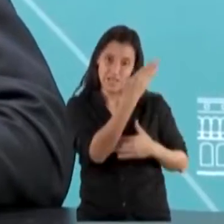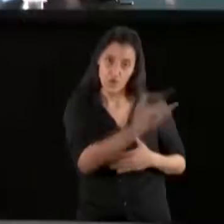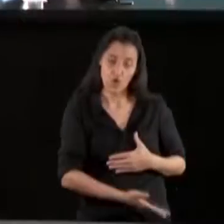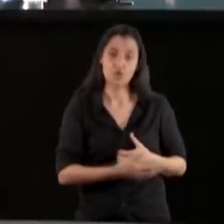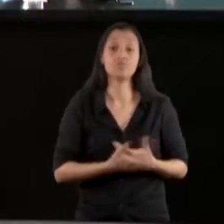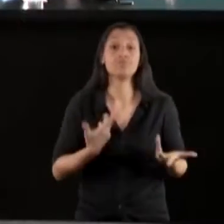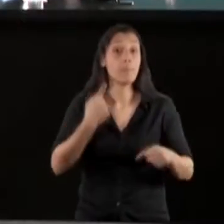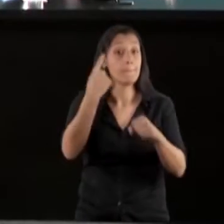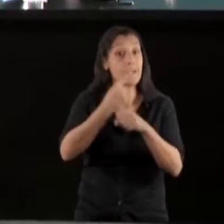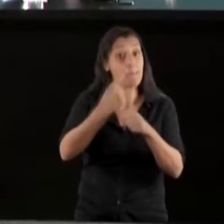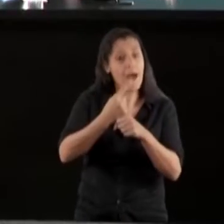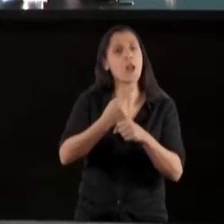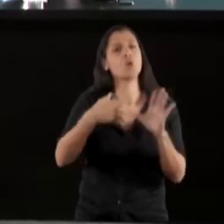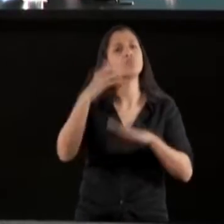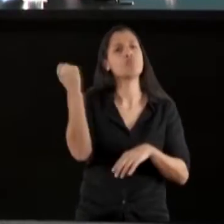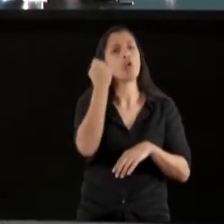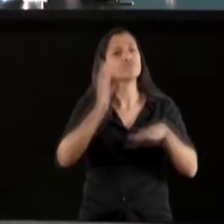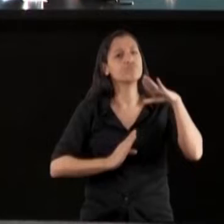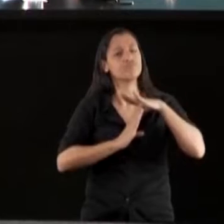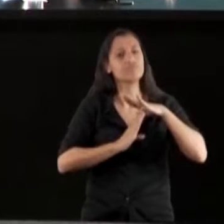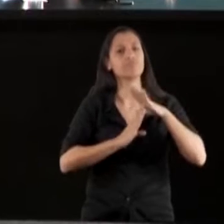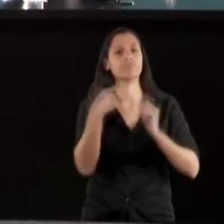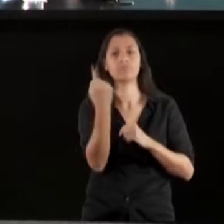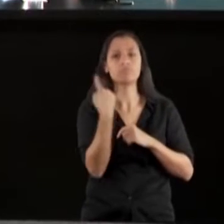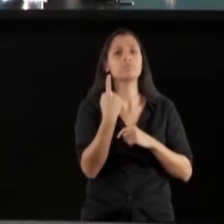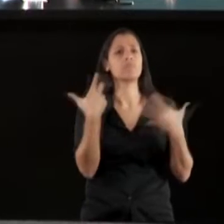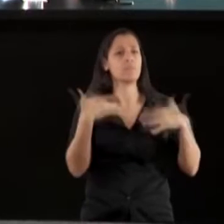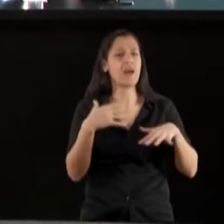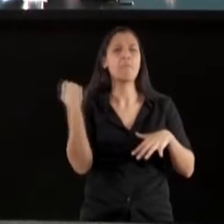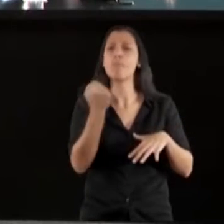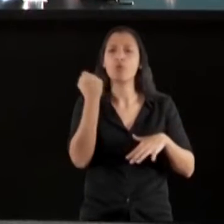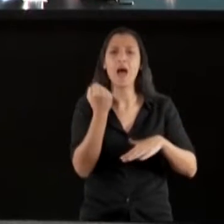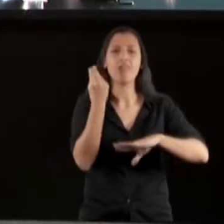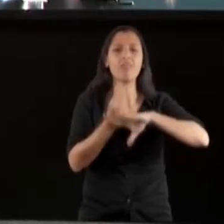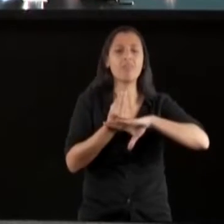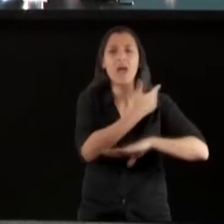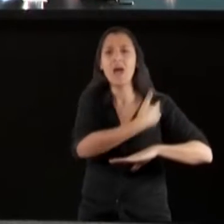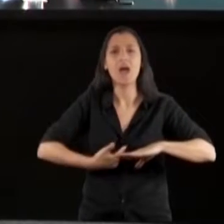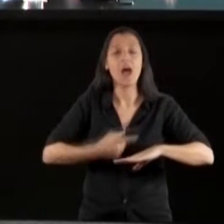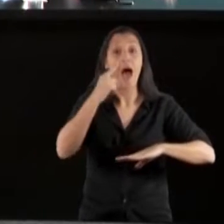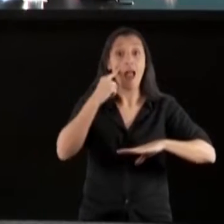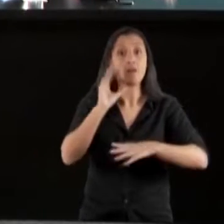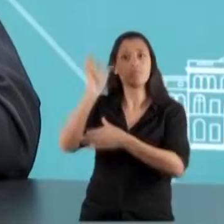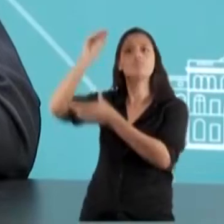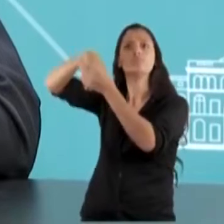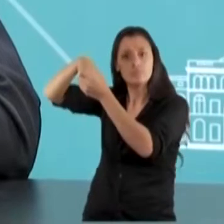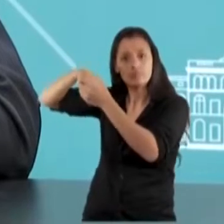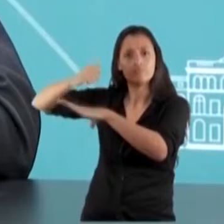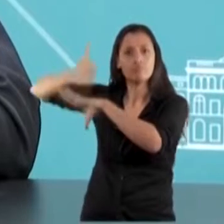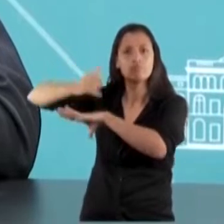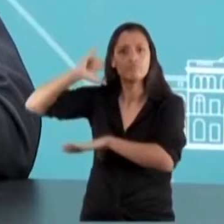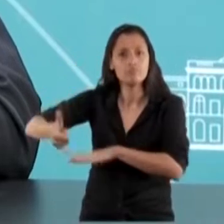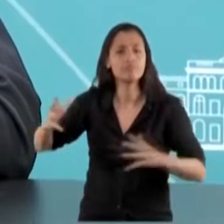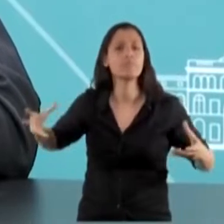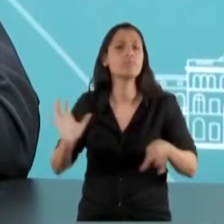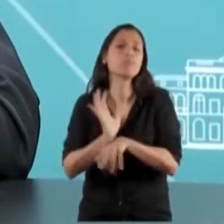En primer lugar destacar la participación del presidente en la cumbre del G7, de